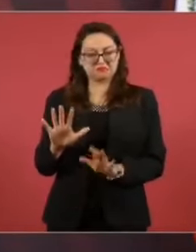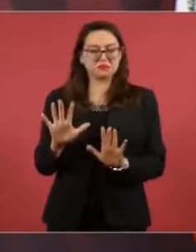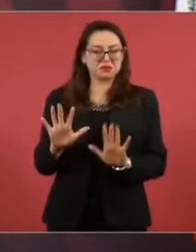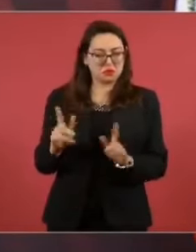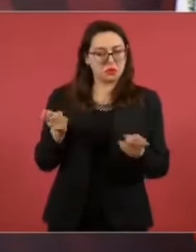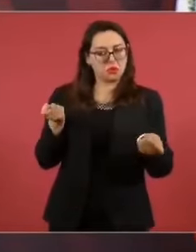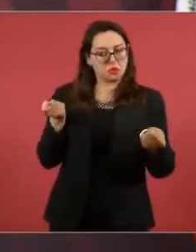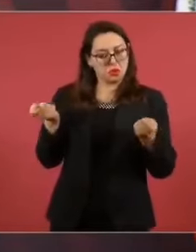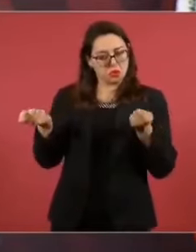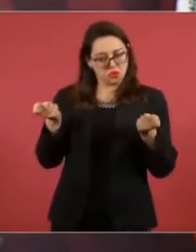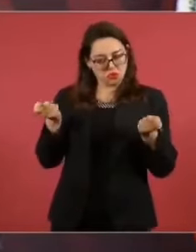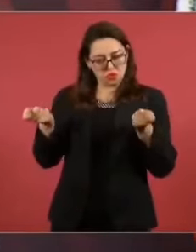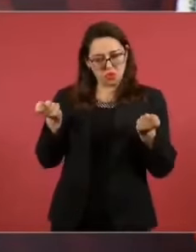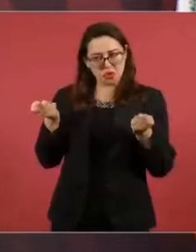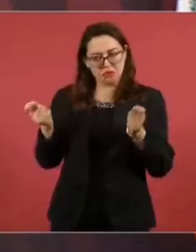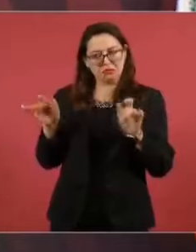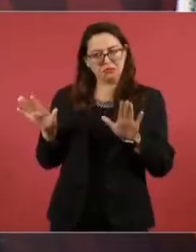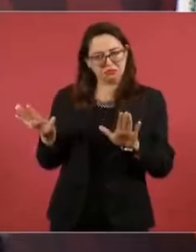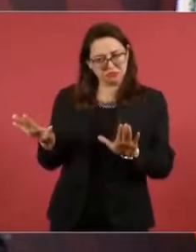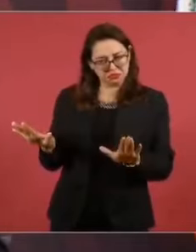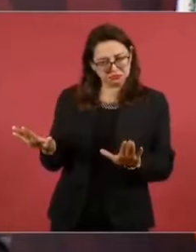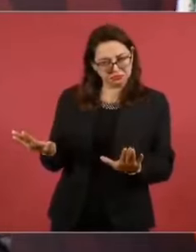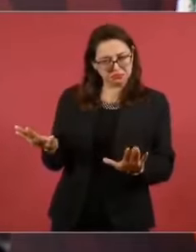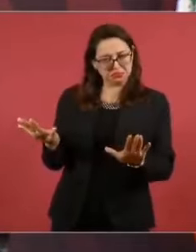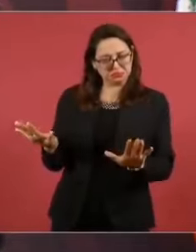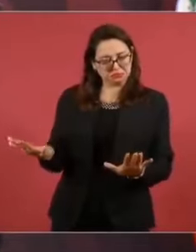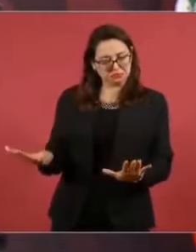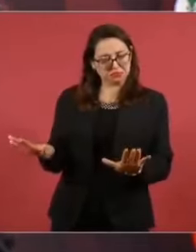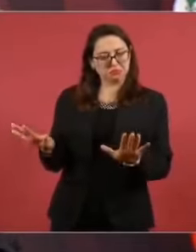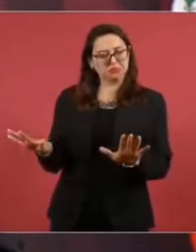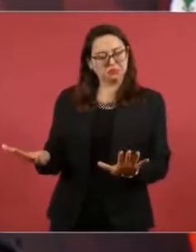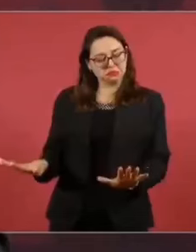un asunto así, de este tipo,